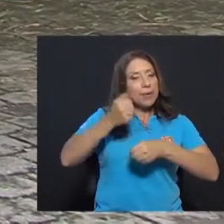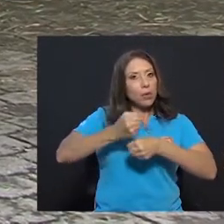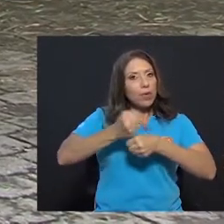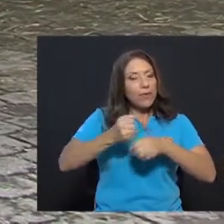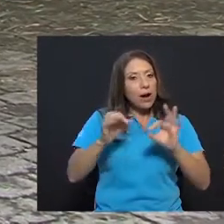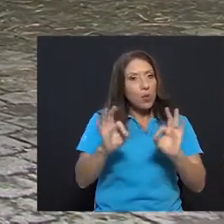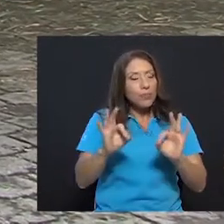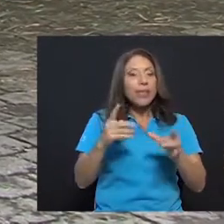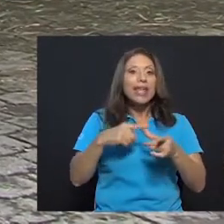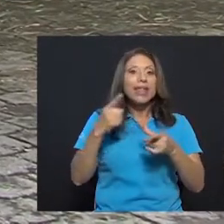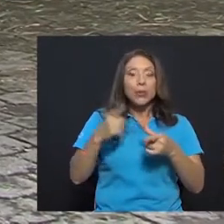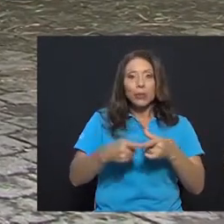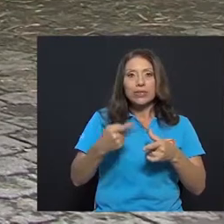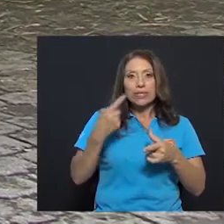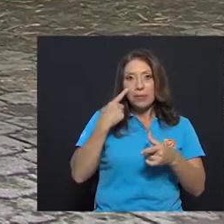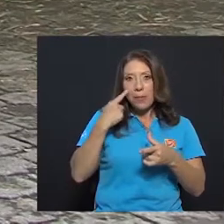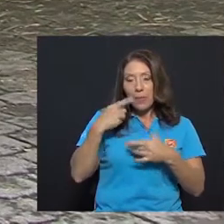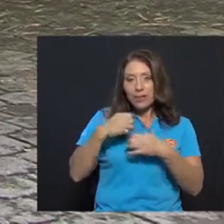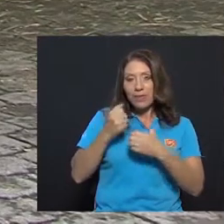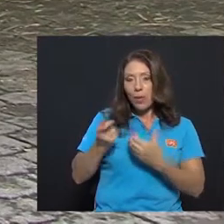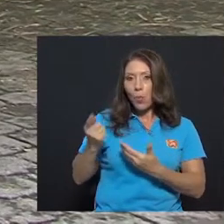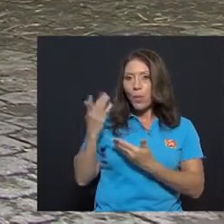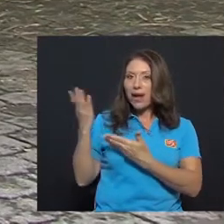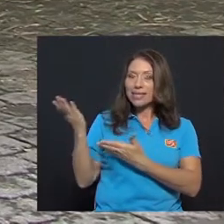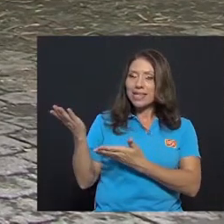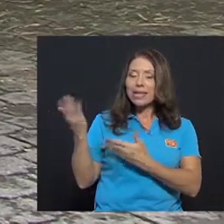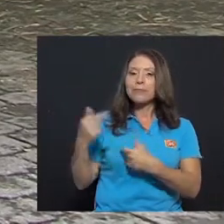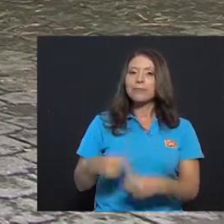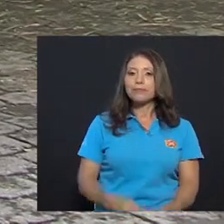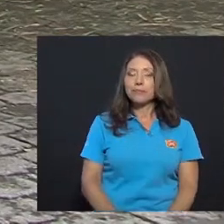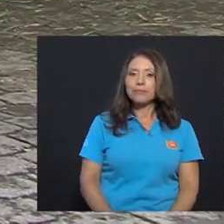mejor. Entonces, vas a pasarte la banda entre la pierna